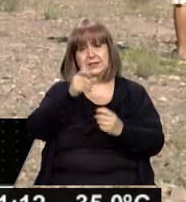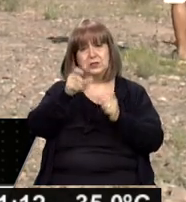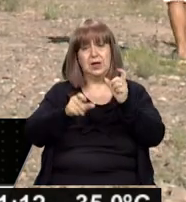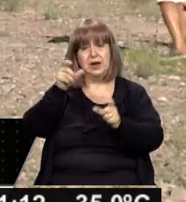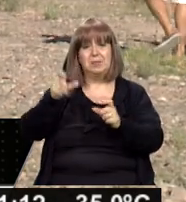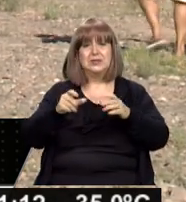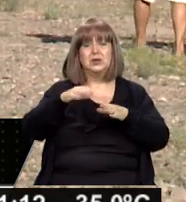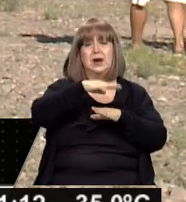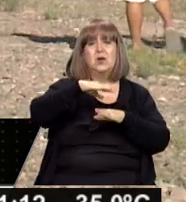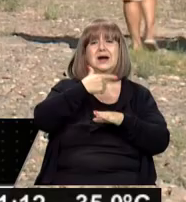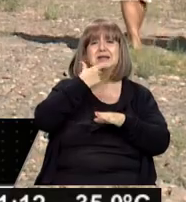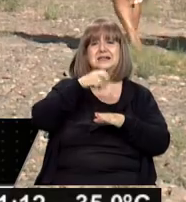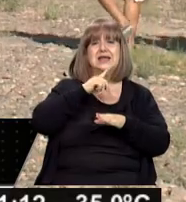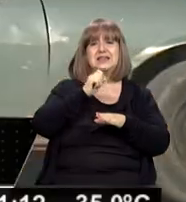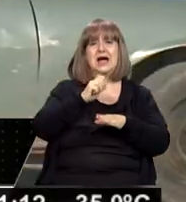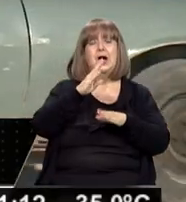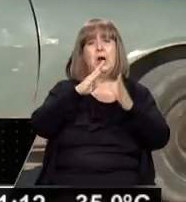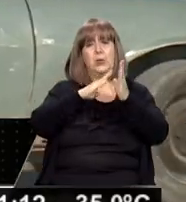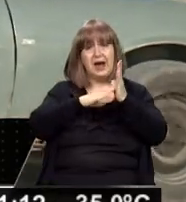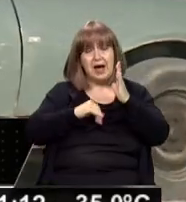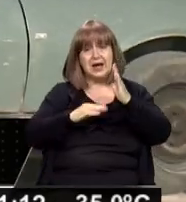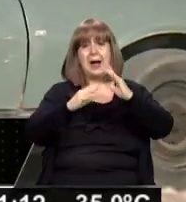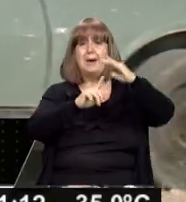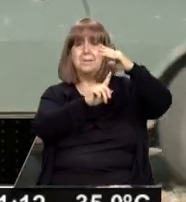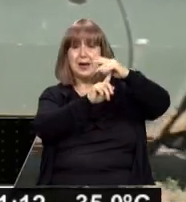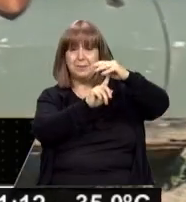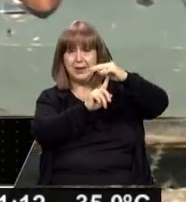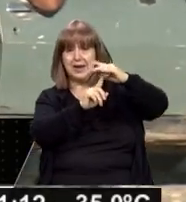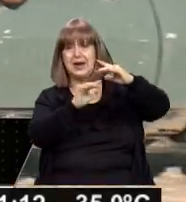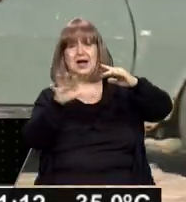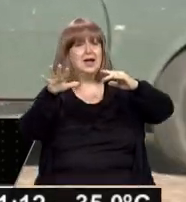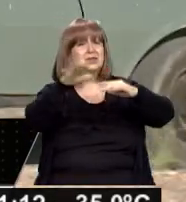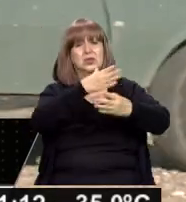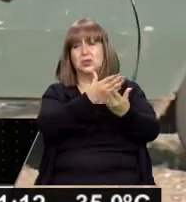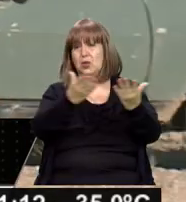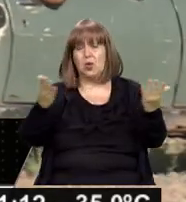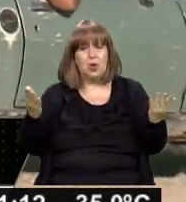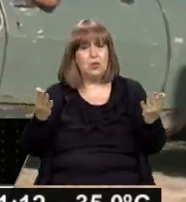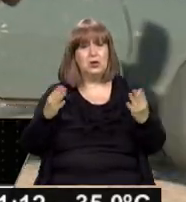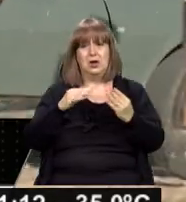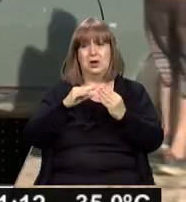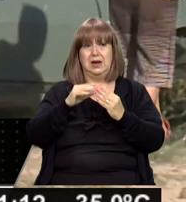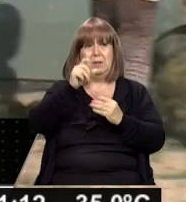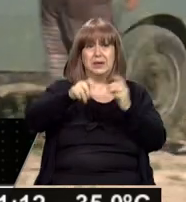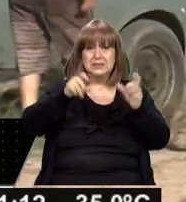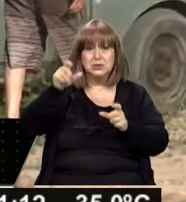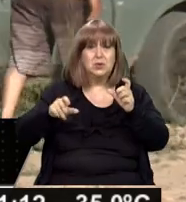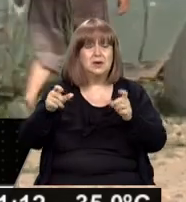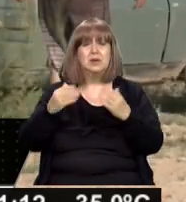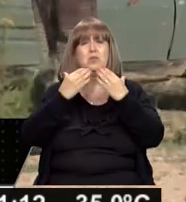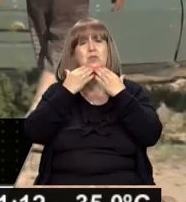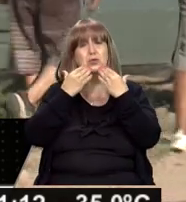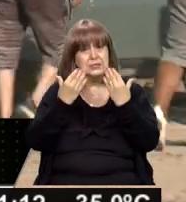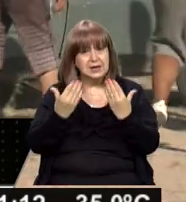que es Santa Blanca, lo que es Palmira, lo que es alrededor, a todos, a todos, a me quedo corto, en decir a todas las personas que le